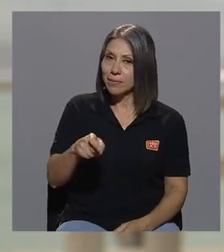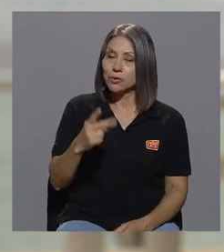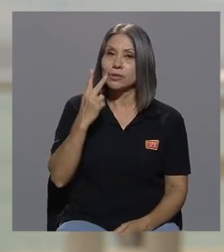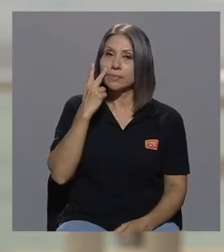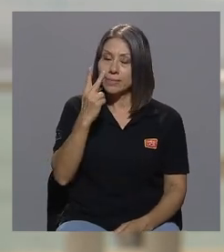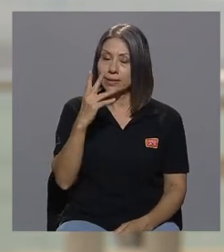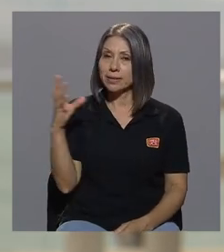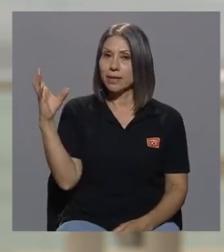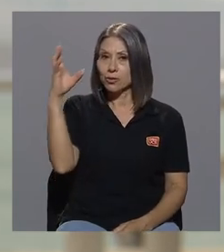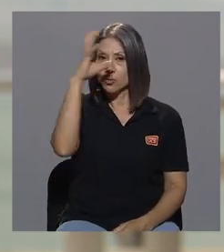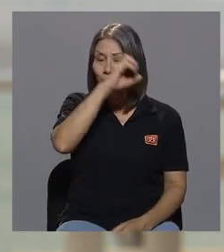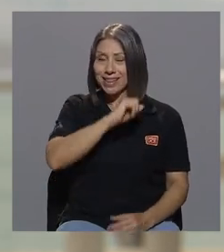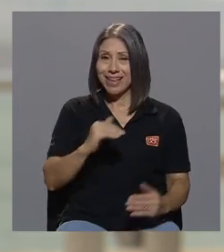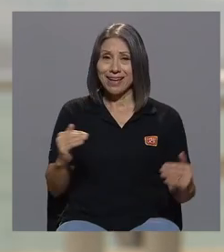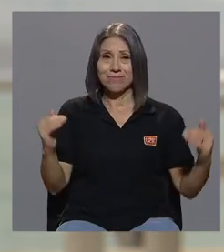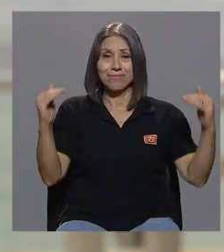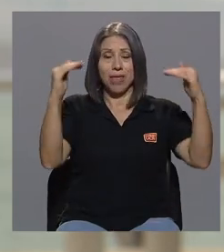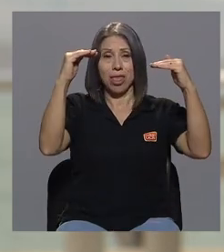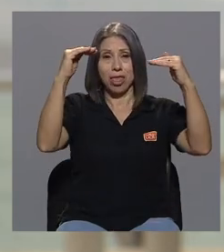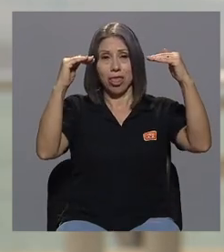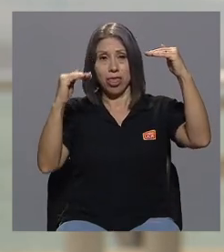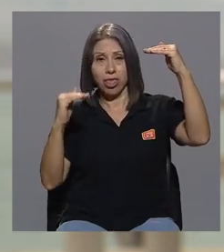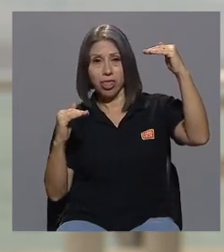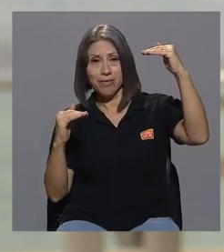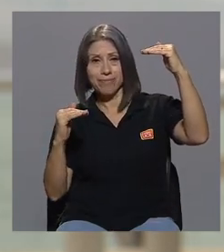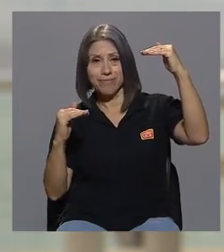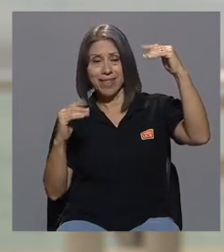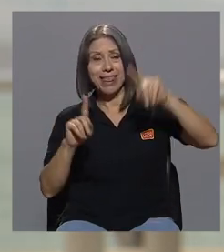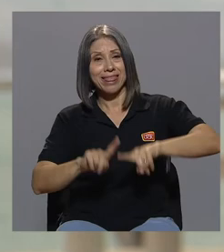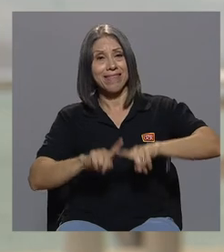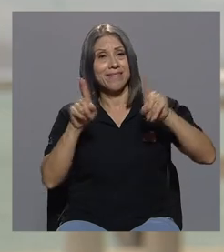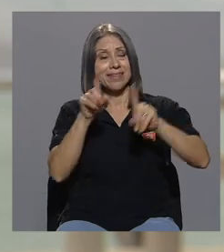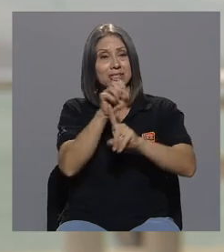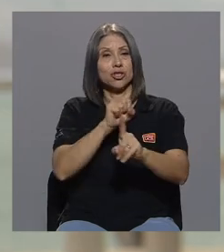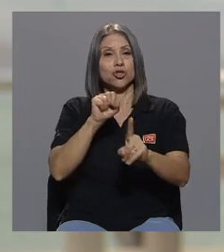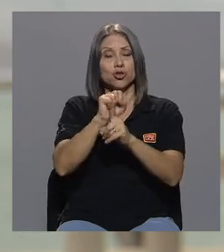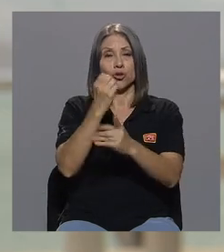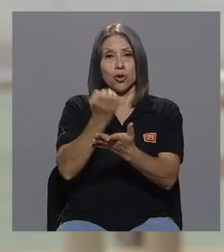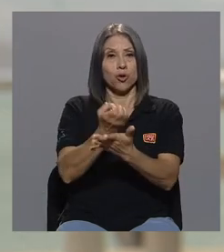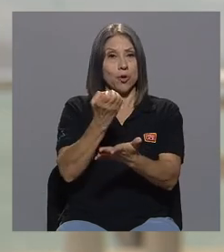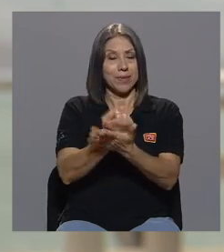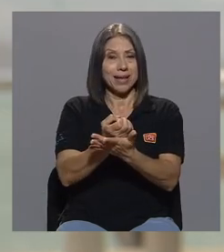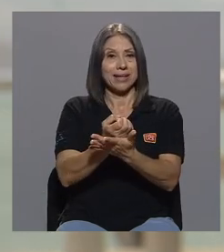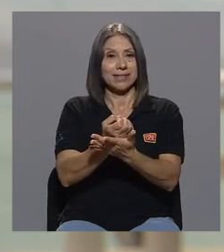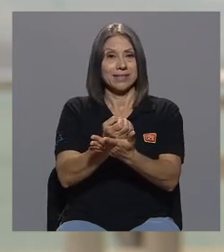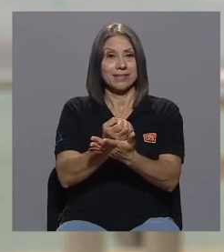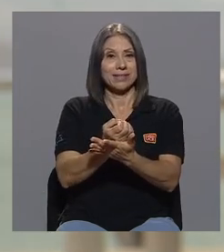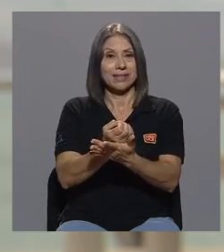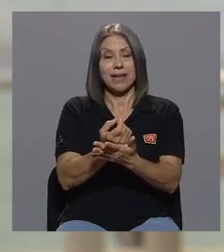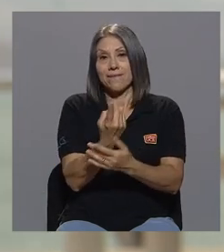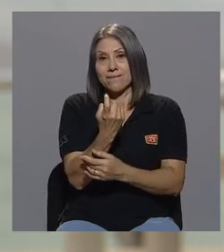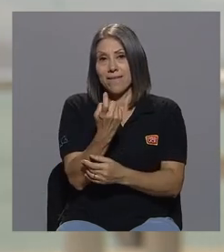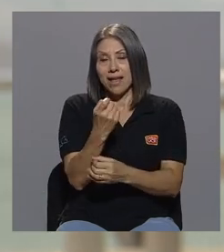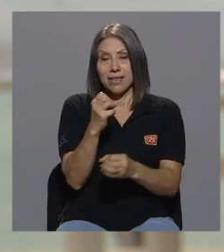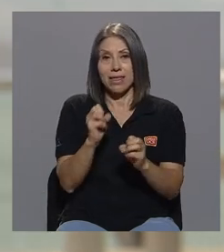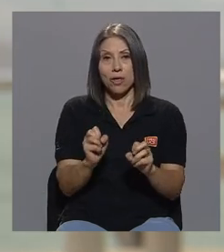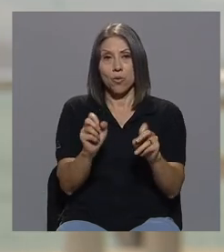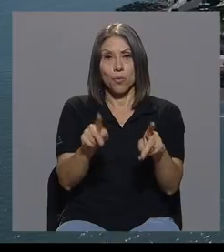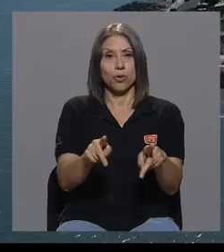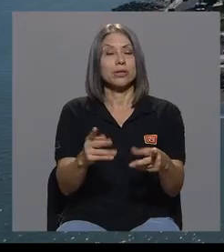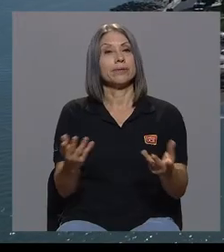esas brechas socioeconómicas esas faltas de oportunidades ¿sí?